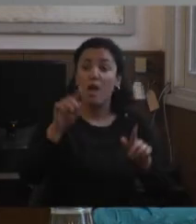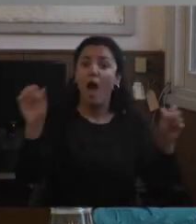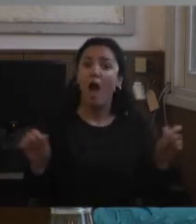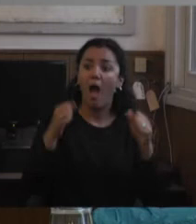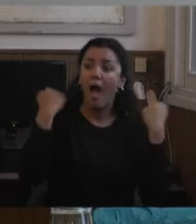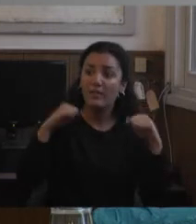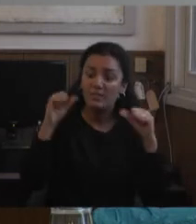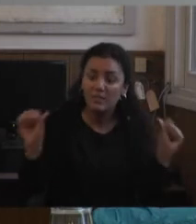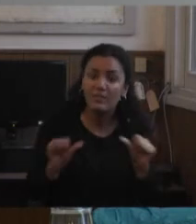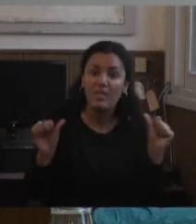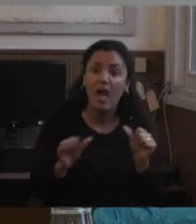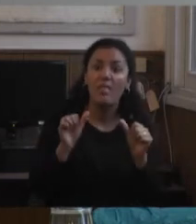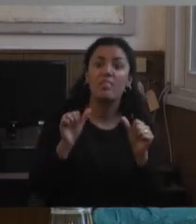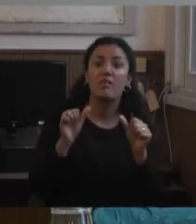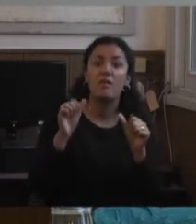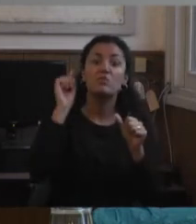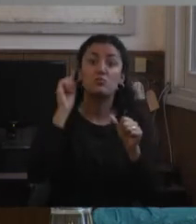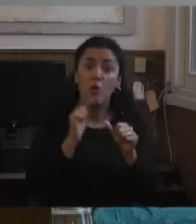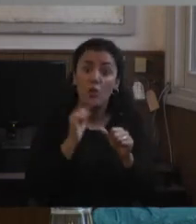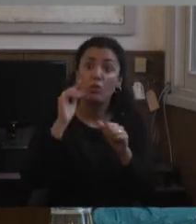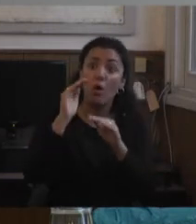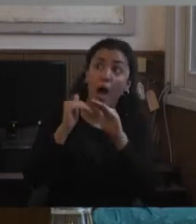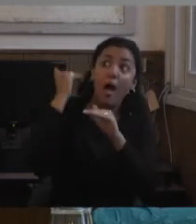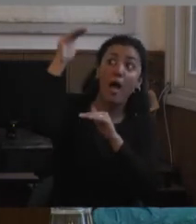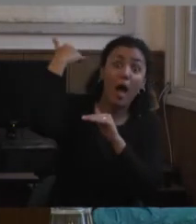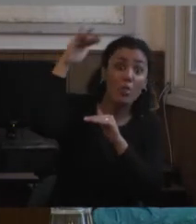sordos, adultos, mayores, le da ciertos prestigios